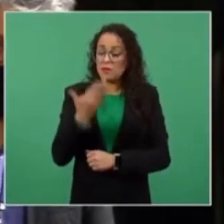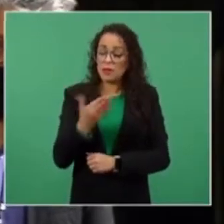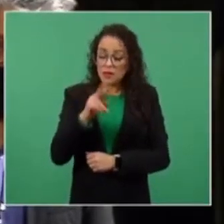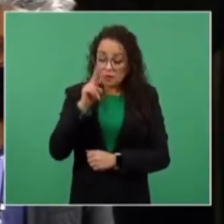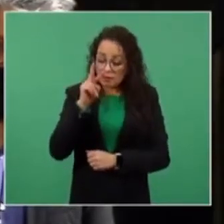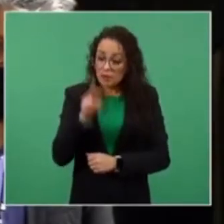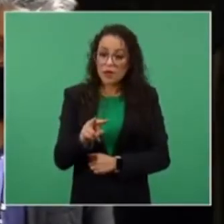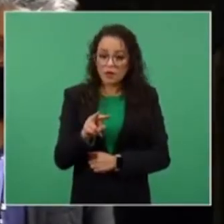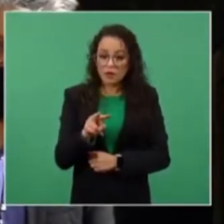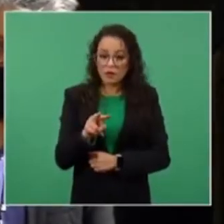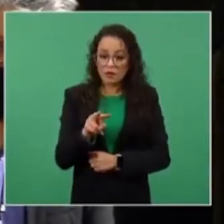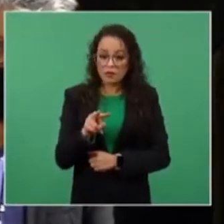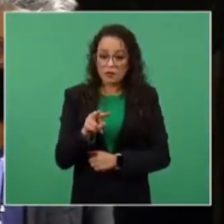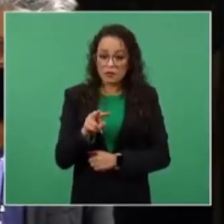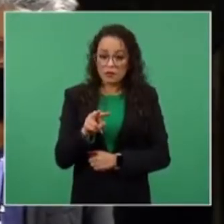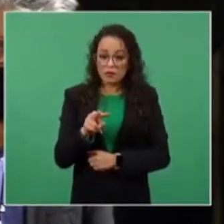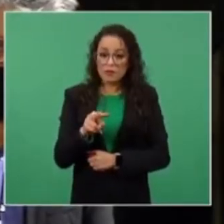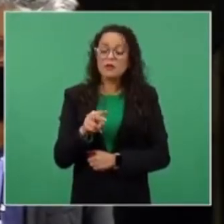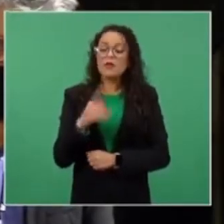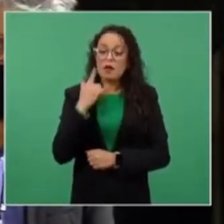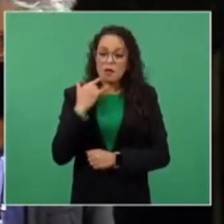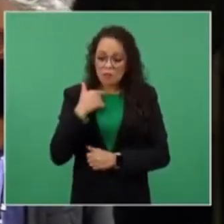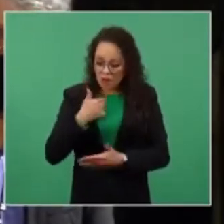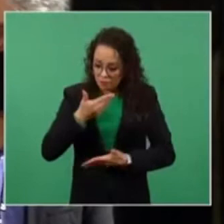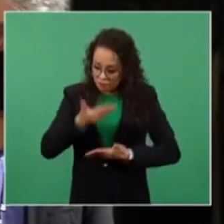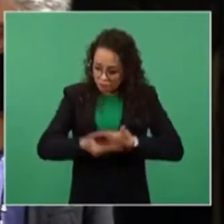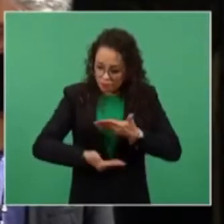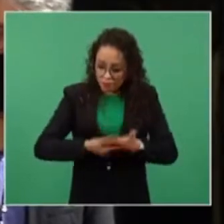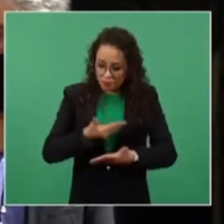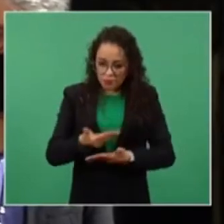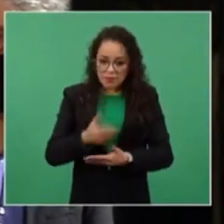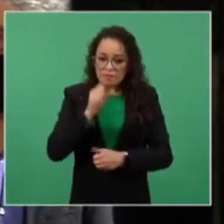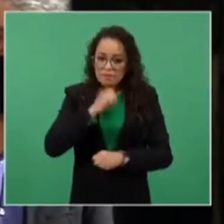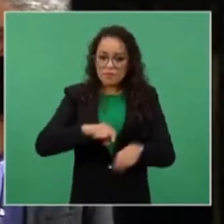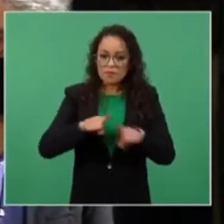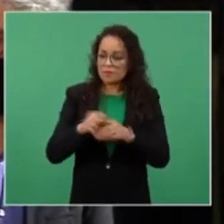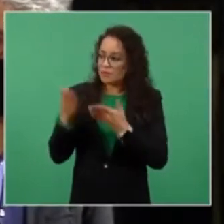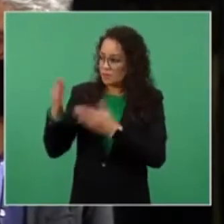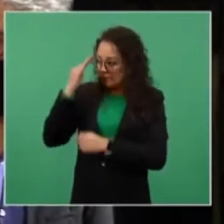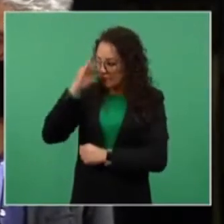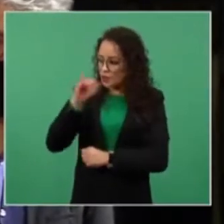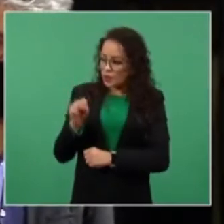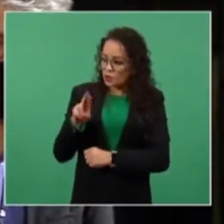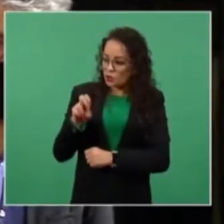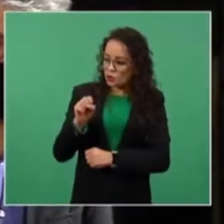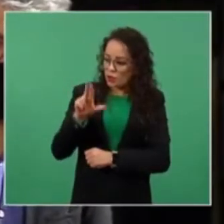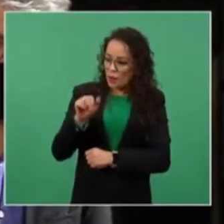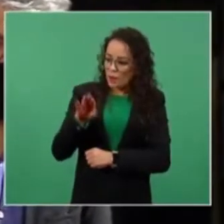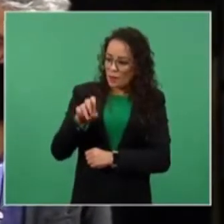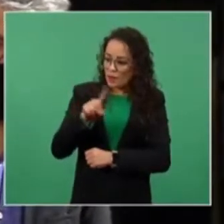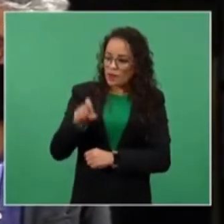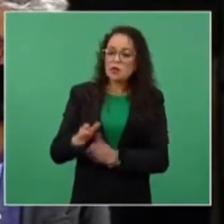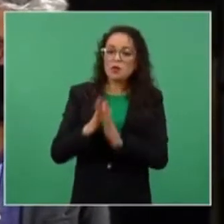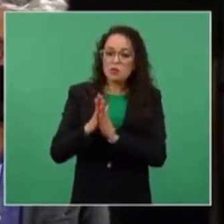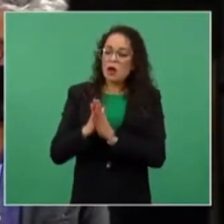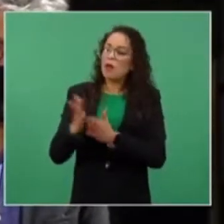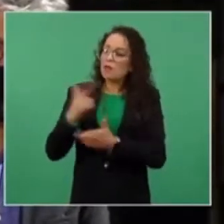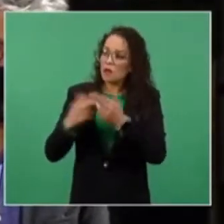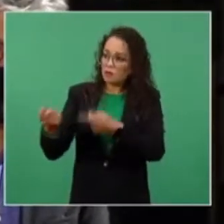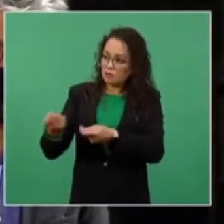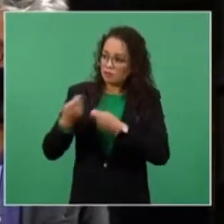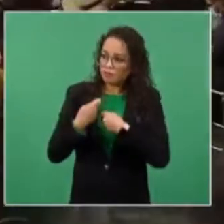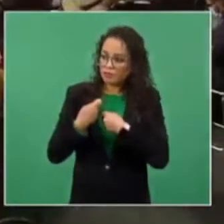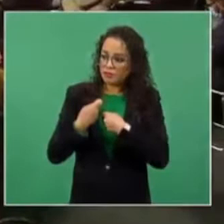y atenta, que está aquí el señor Jesús Ramírez, que por favor me regresen, mi acreditación, porque no hice nada